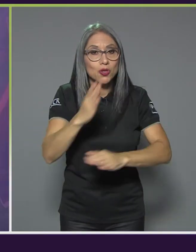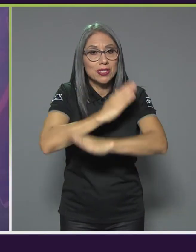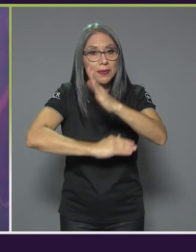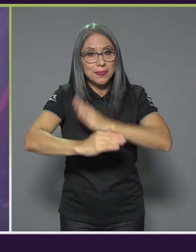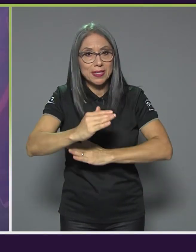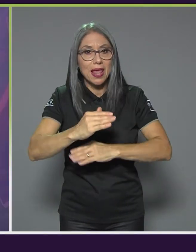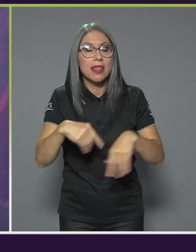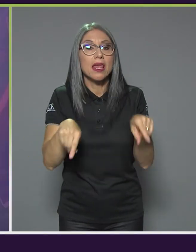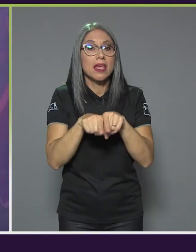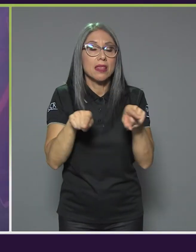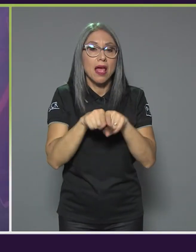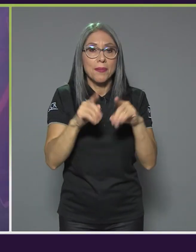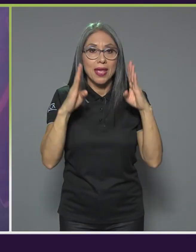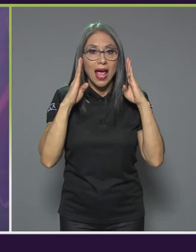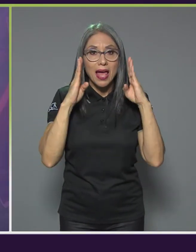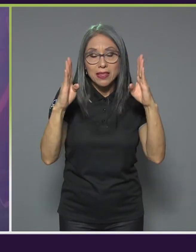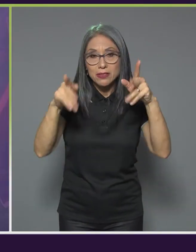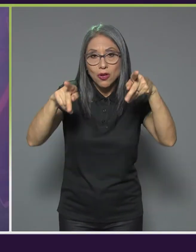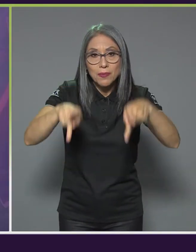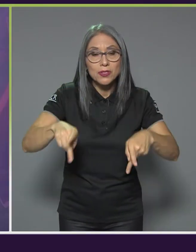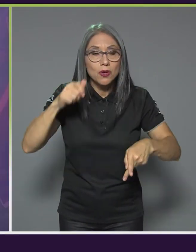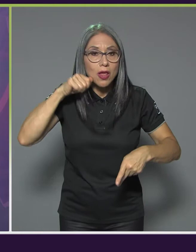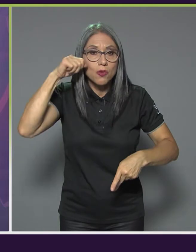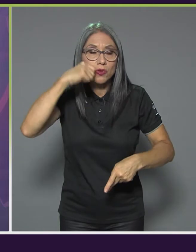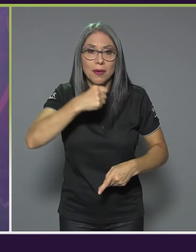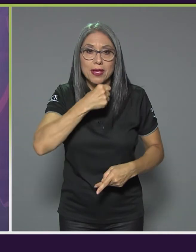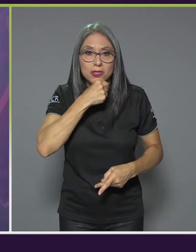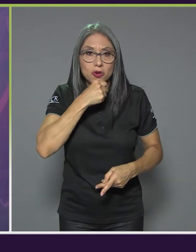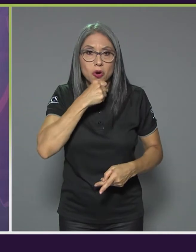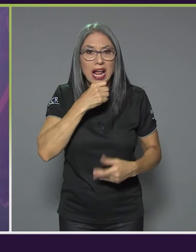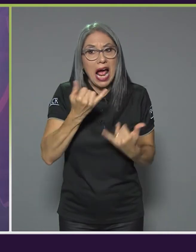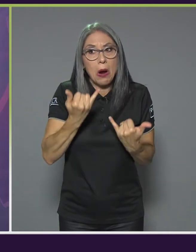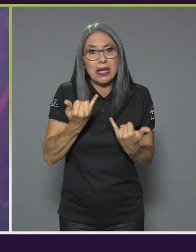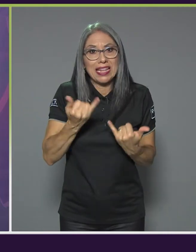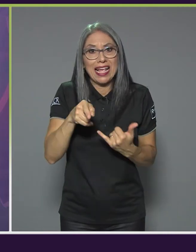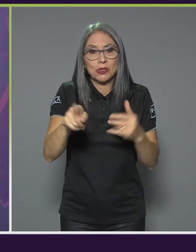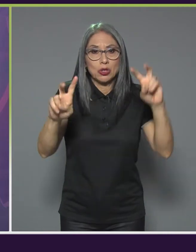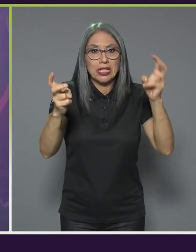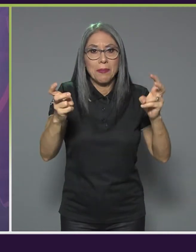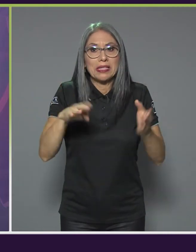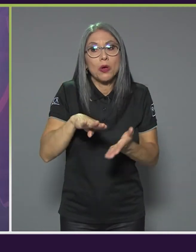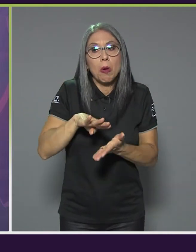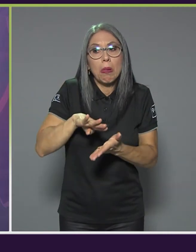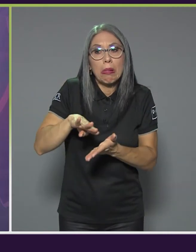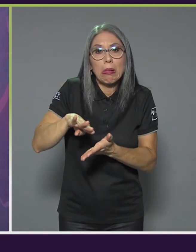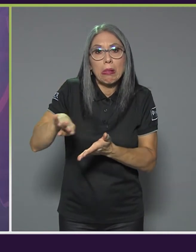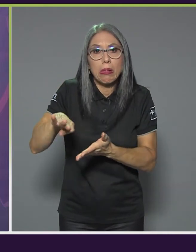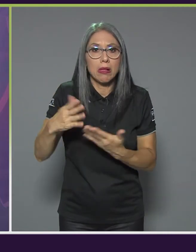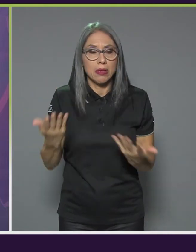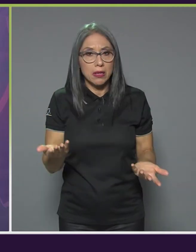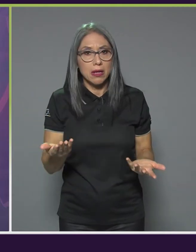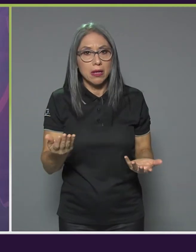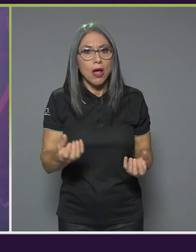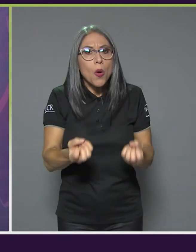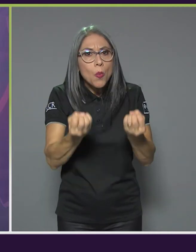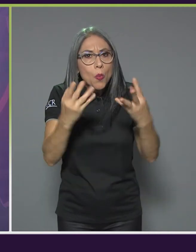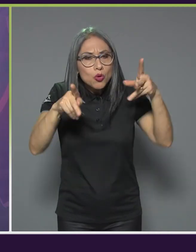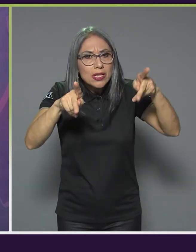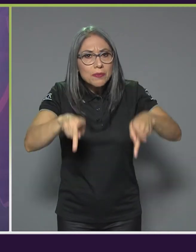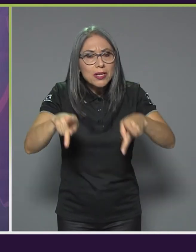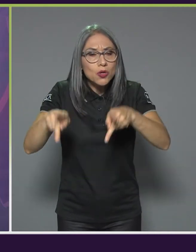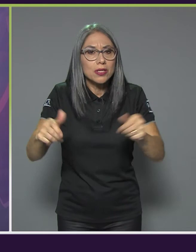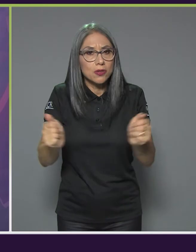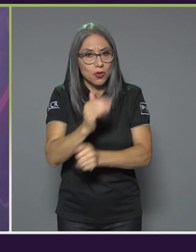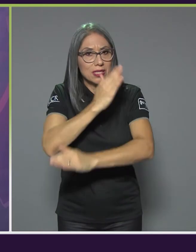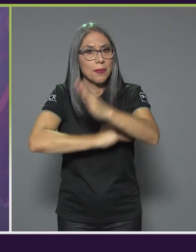la atención a la persona adulta mayor, porque son poblaciones que están muy cercanas, es decir, muchas de las personas que presentan alguna